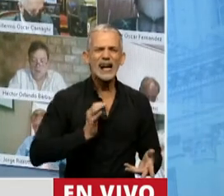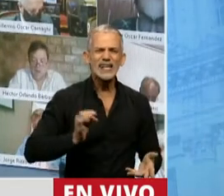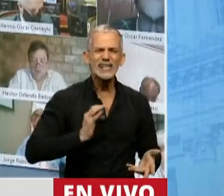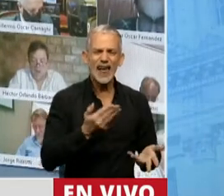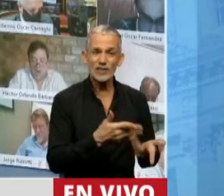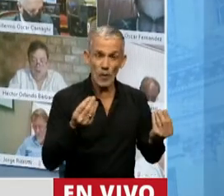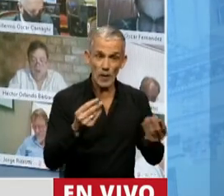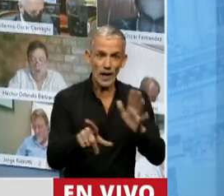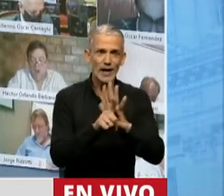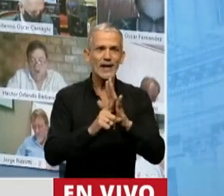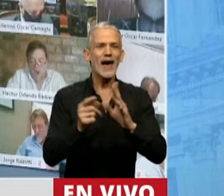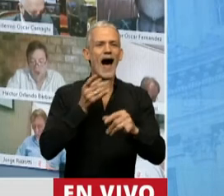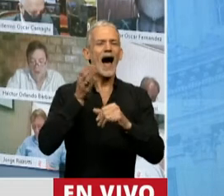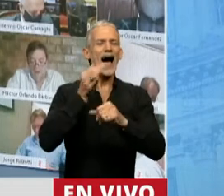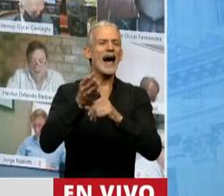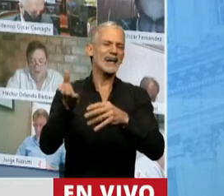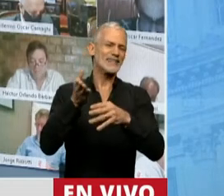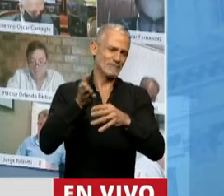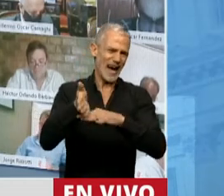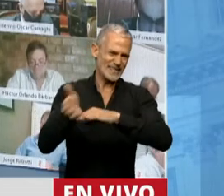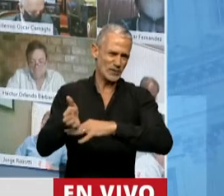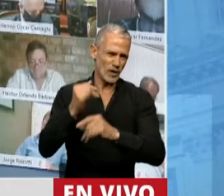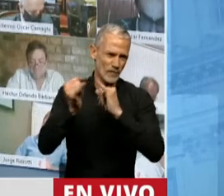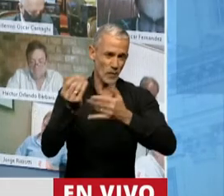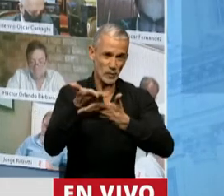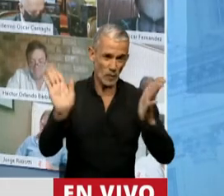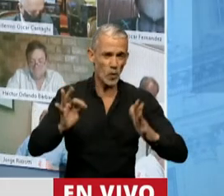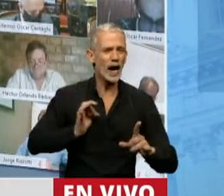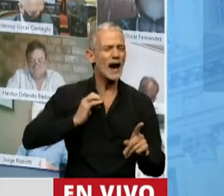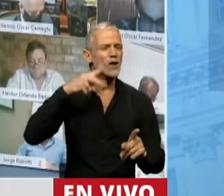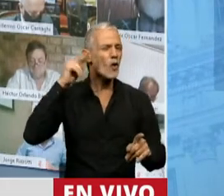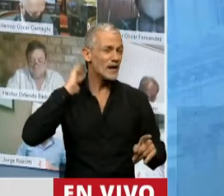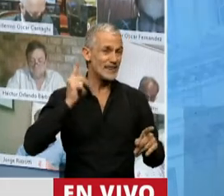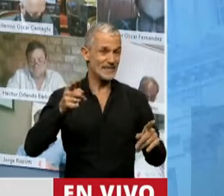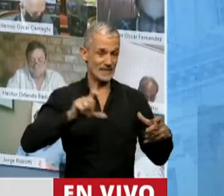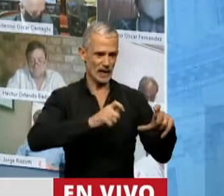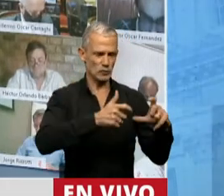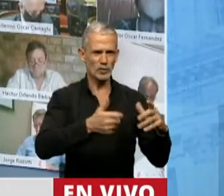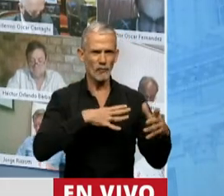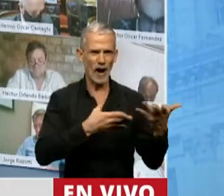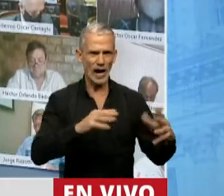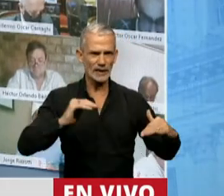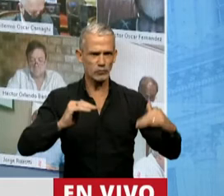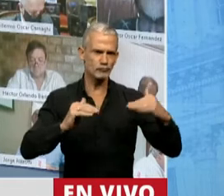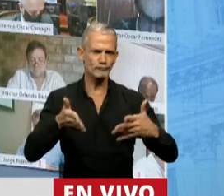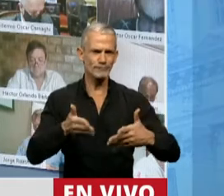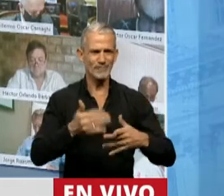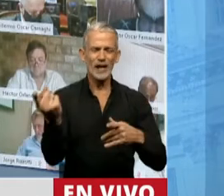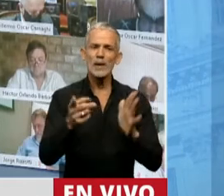logrado la ley de acceso a la información pública en el año 2016. Y también necesitamos